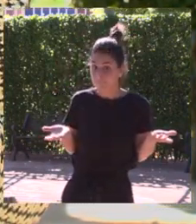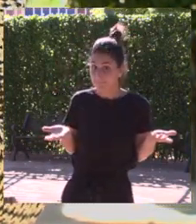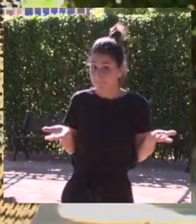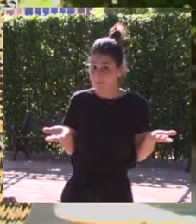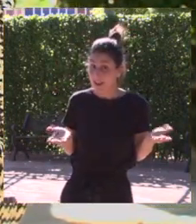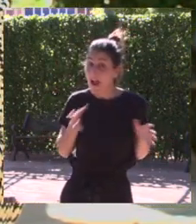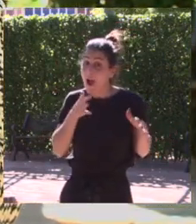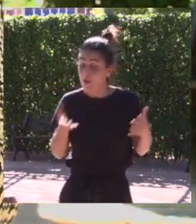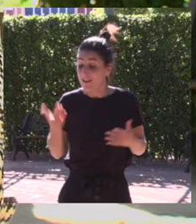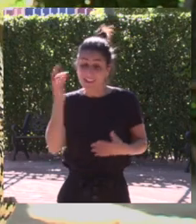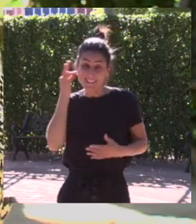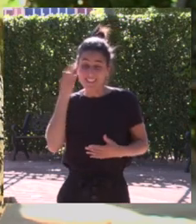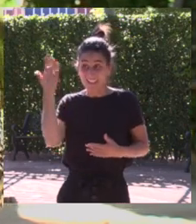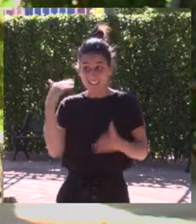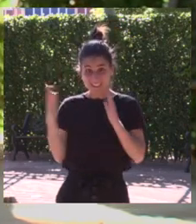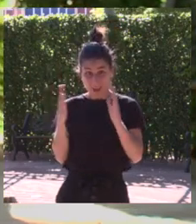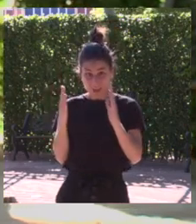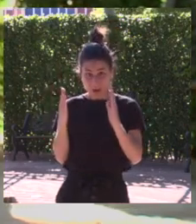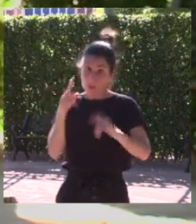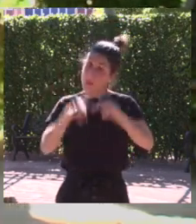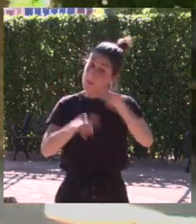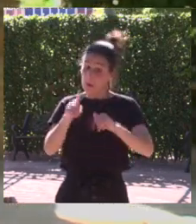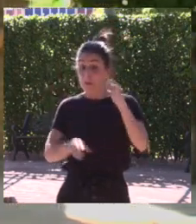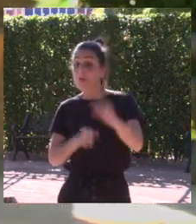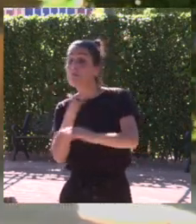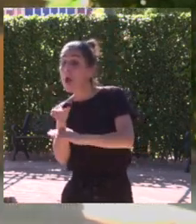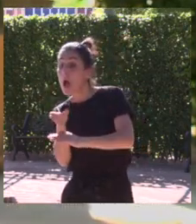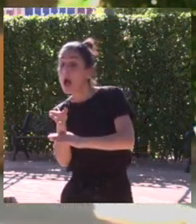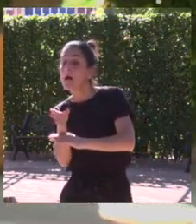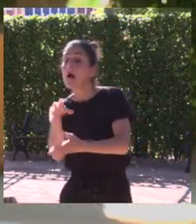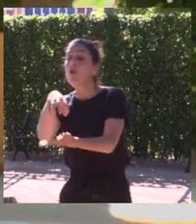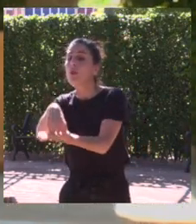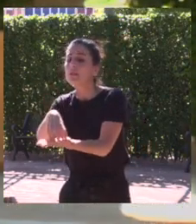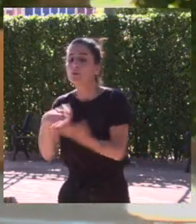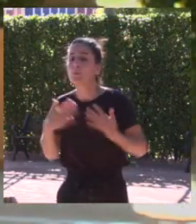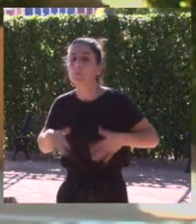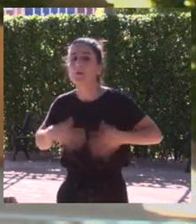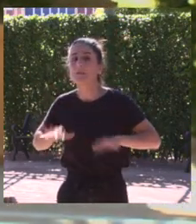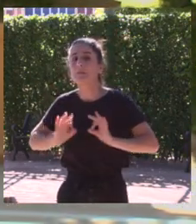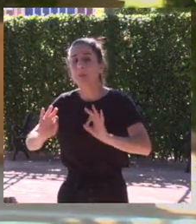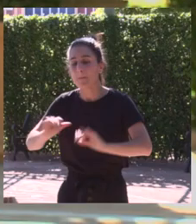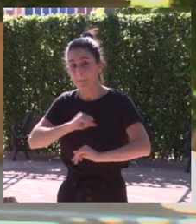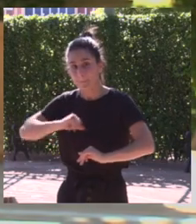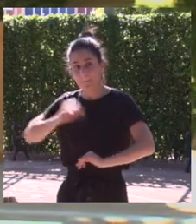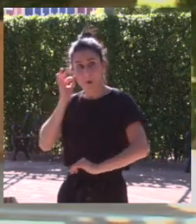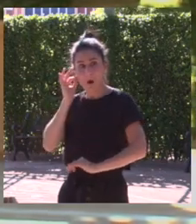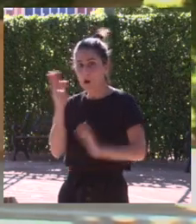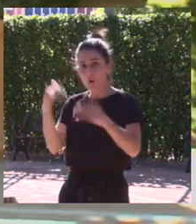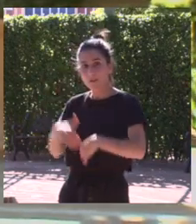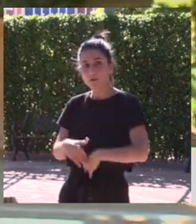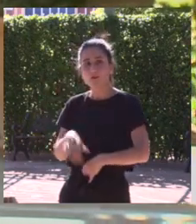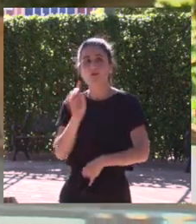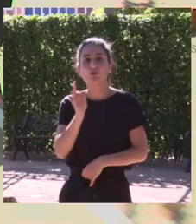Eso lo saben las chicas de mi época que ibas a según qué centros deportivos y no tenías un vestuario para